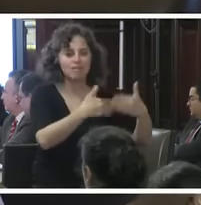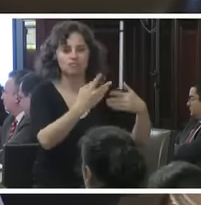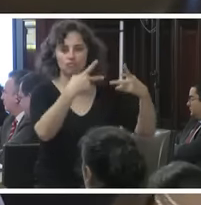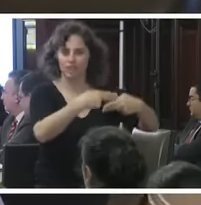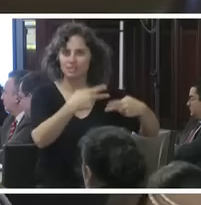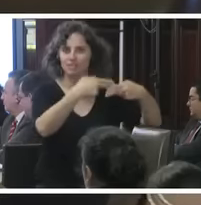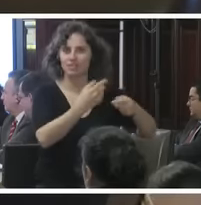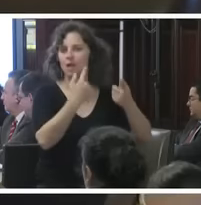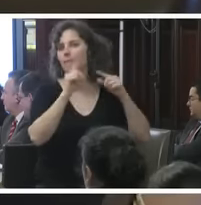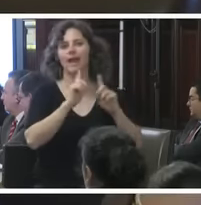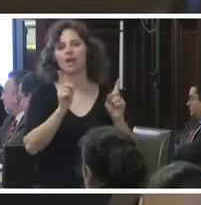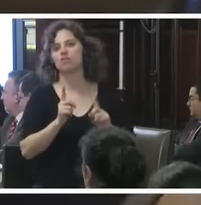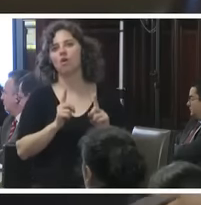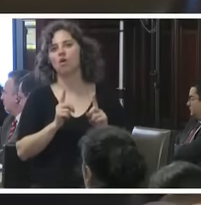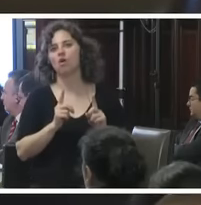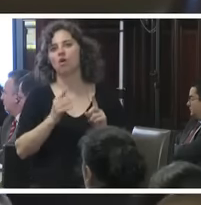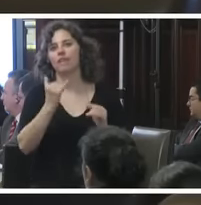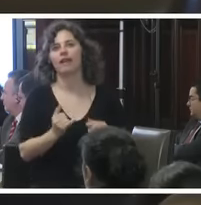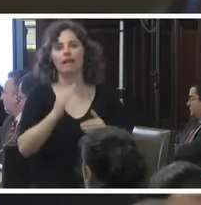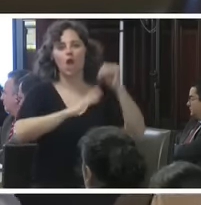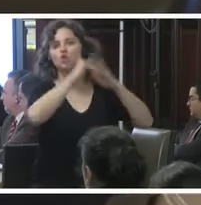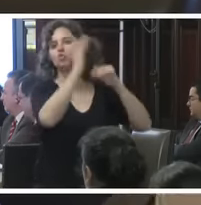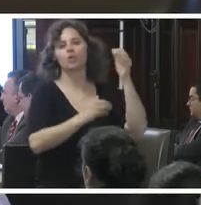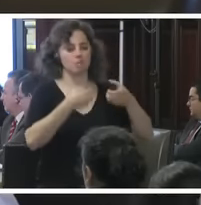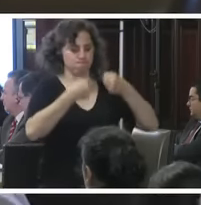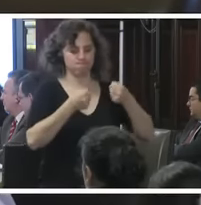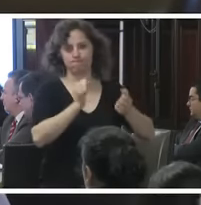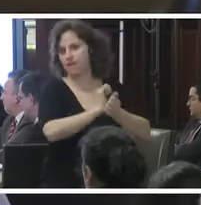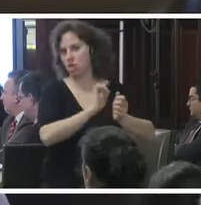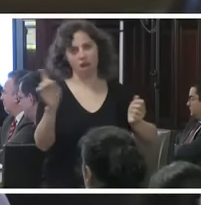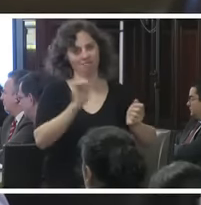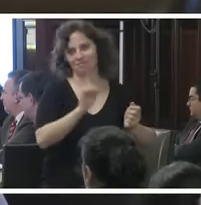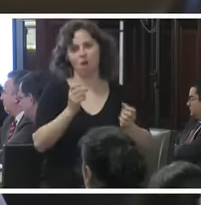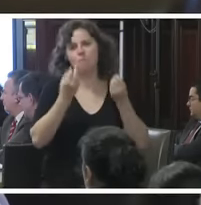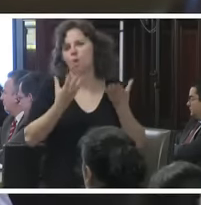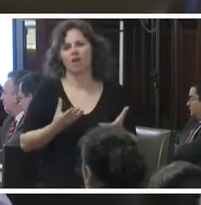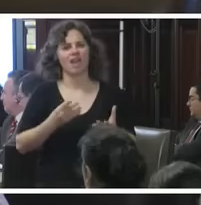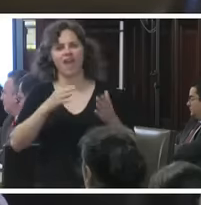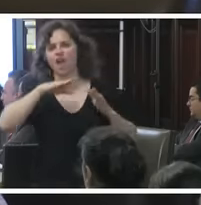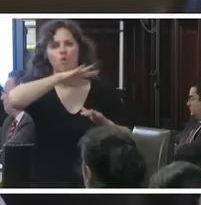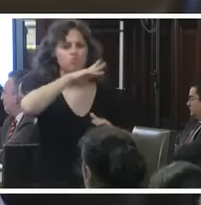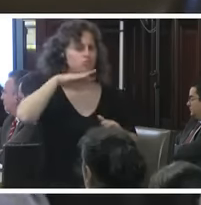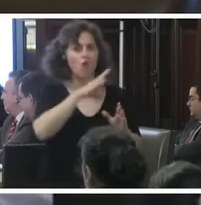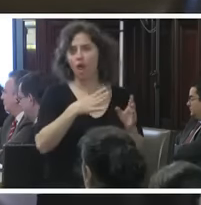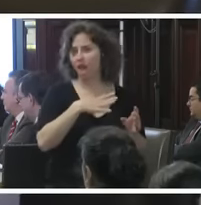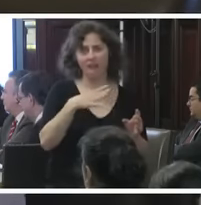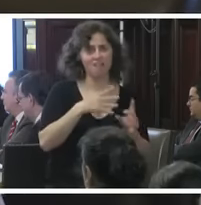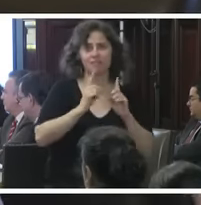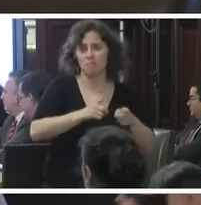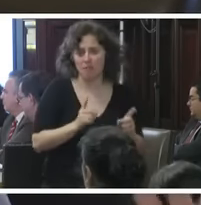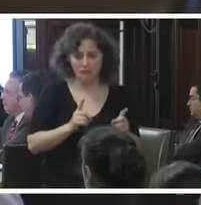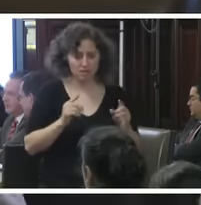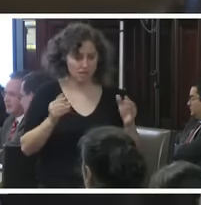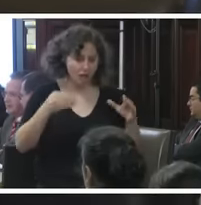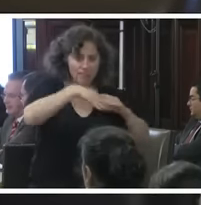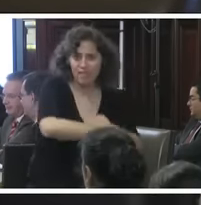no tener que construir más prisiones porque implica mucha corrupción también gestionar una